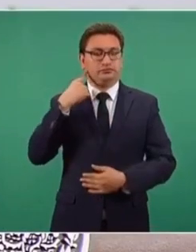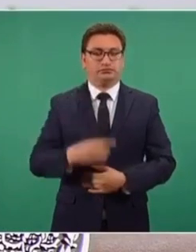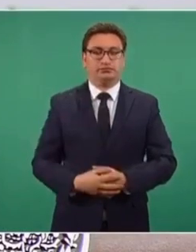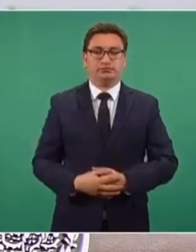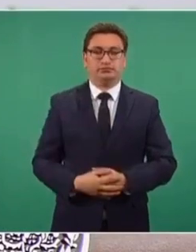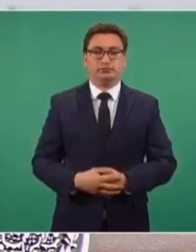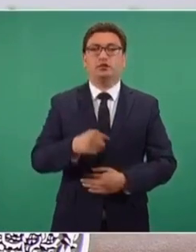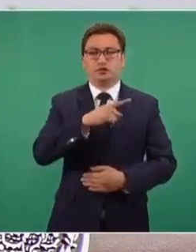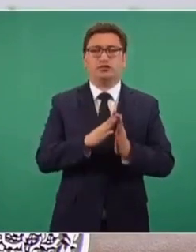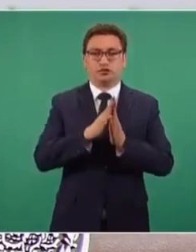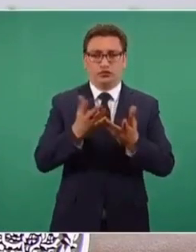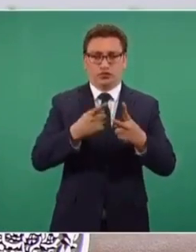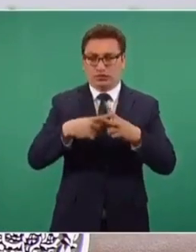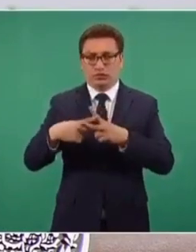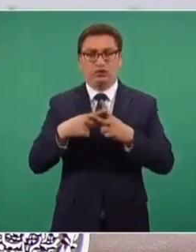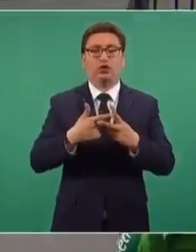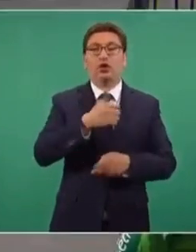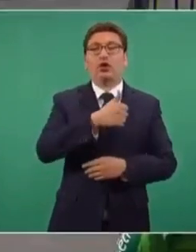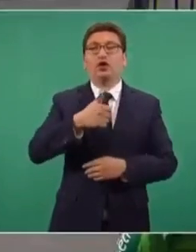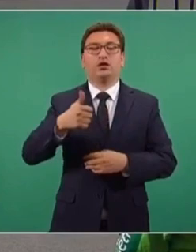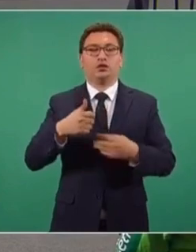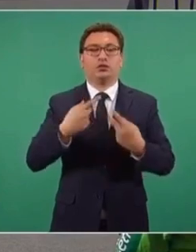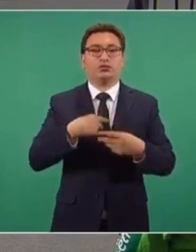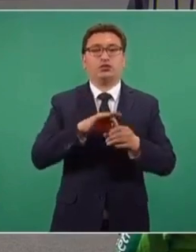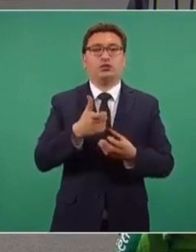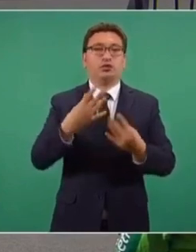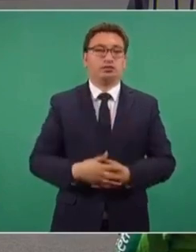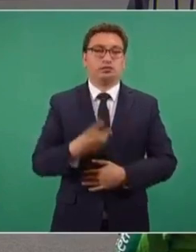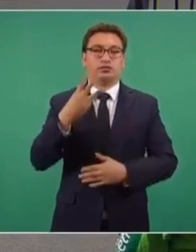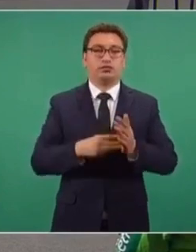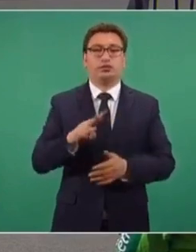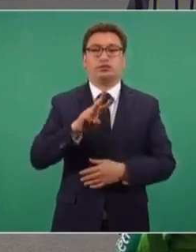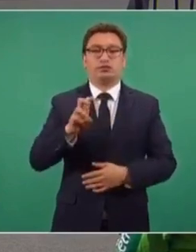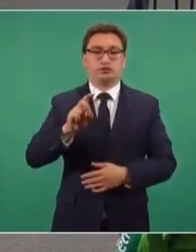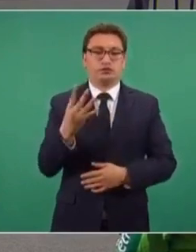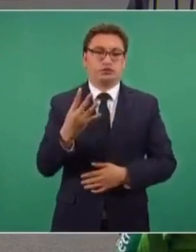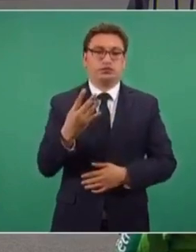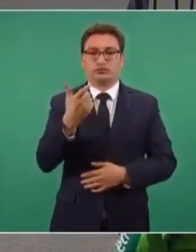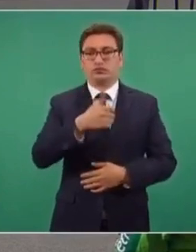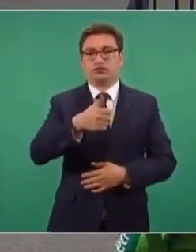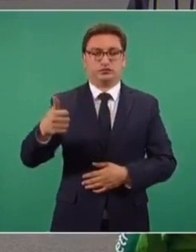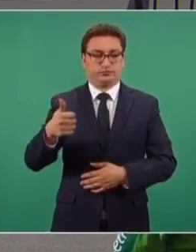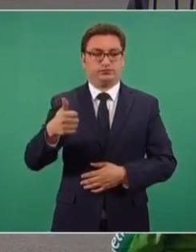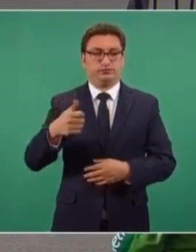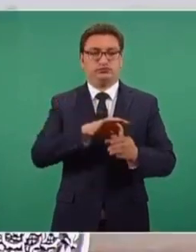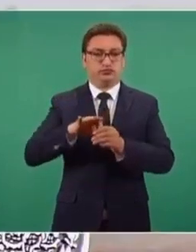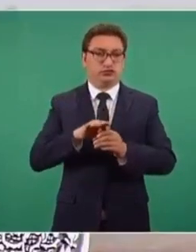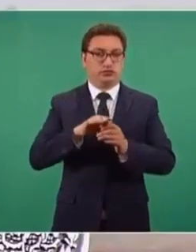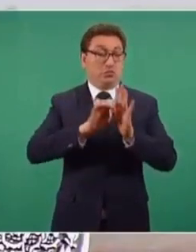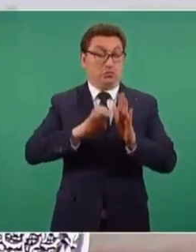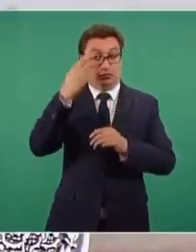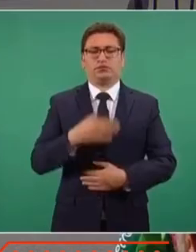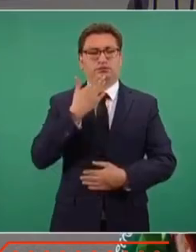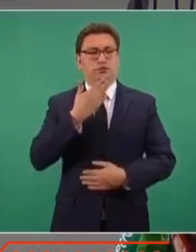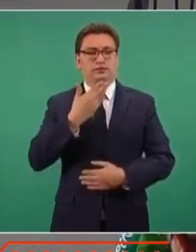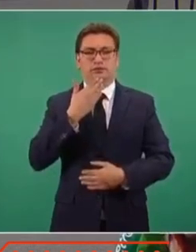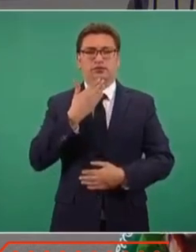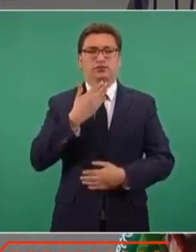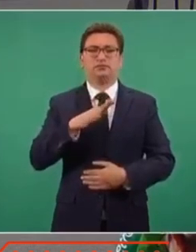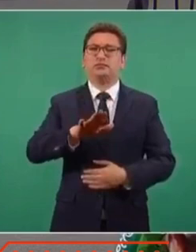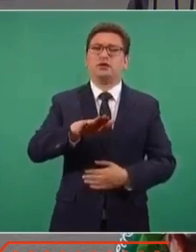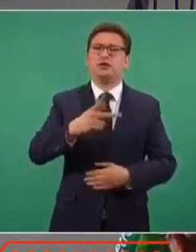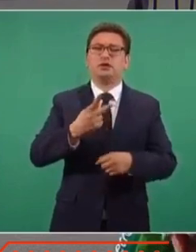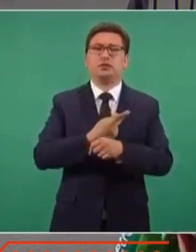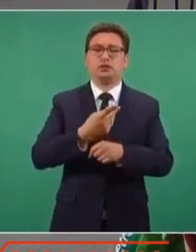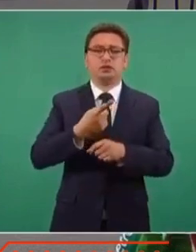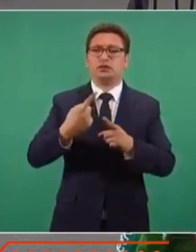A ver, hagan ahí la división para ver cuánto cuesta cada voto. 3.434 pesos por voto. Sí, votarán todos. ¿Y qué pasó con